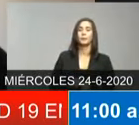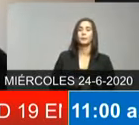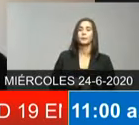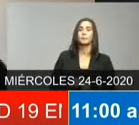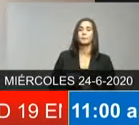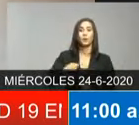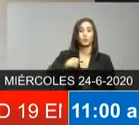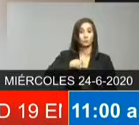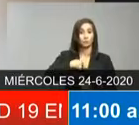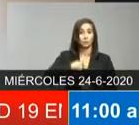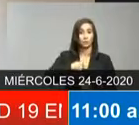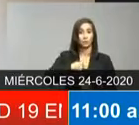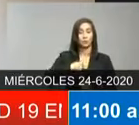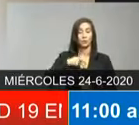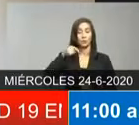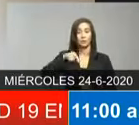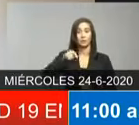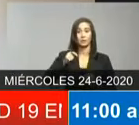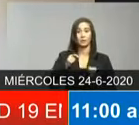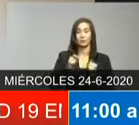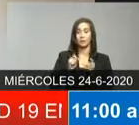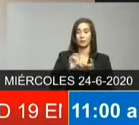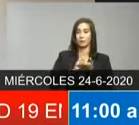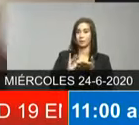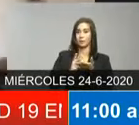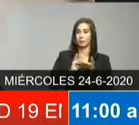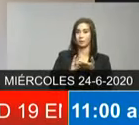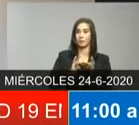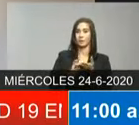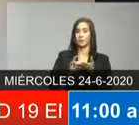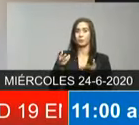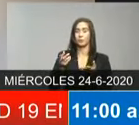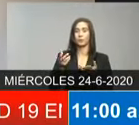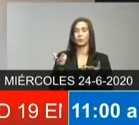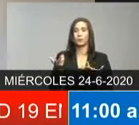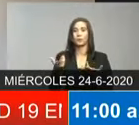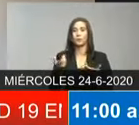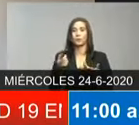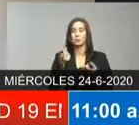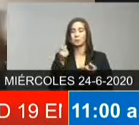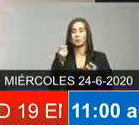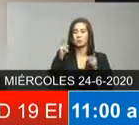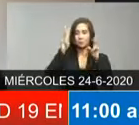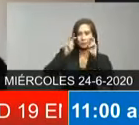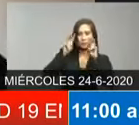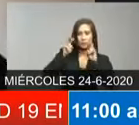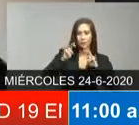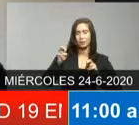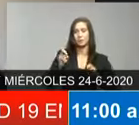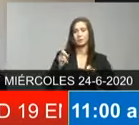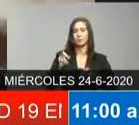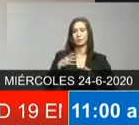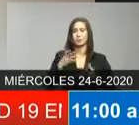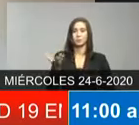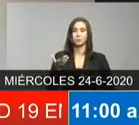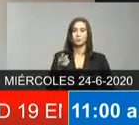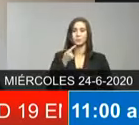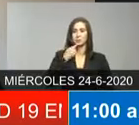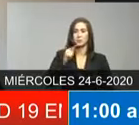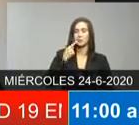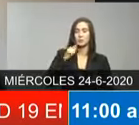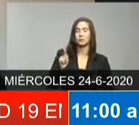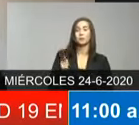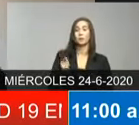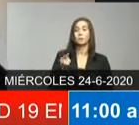sus principales críticos en las redes sociales no puedo negar esta gran labor que a nosotros como medio